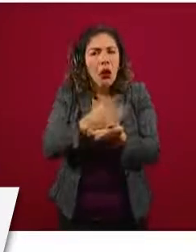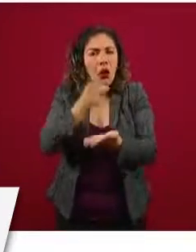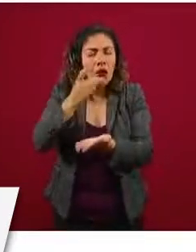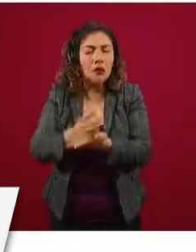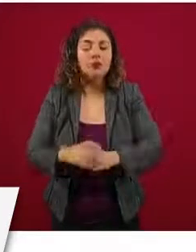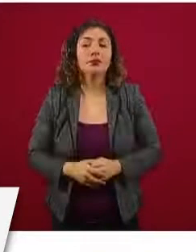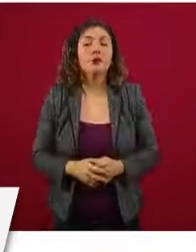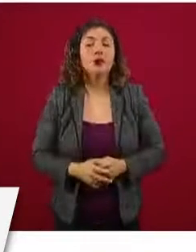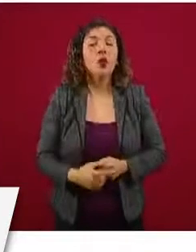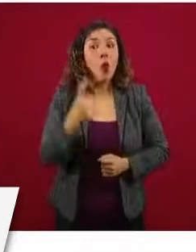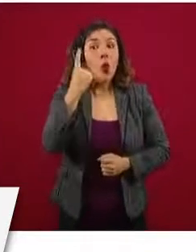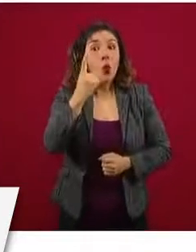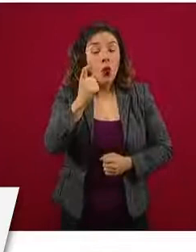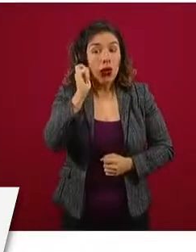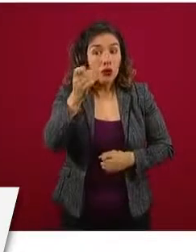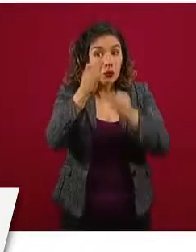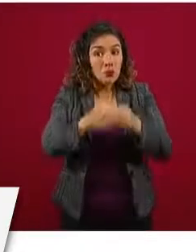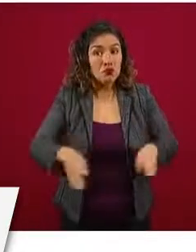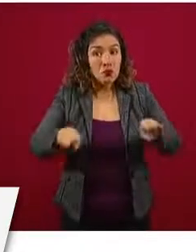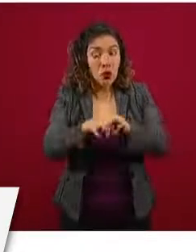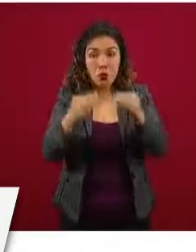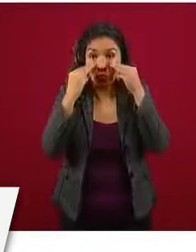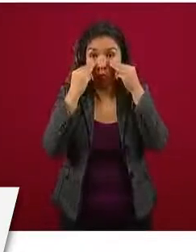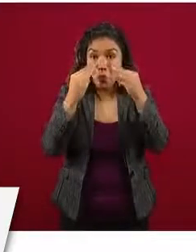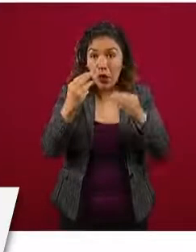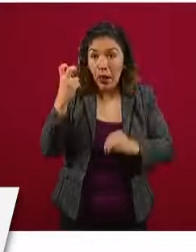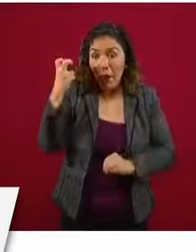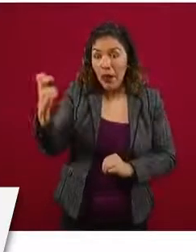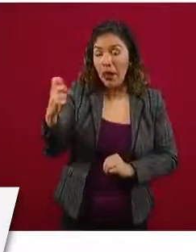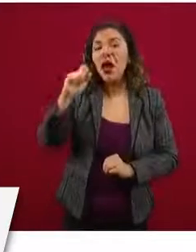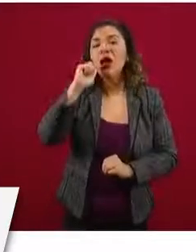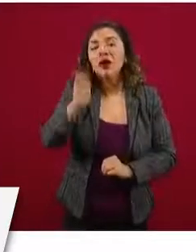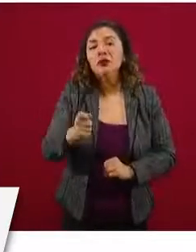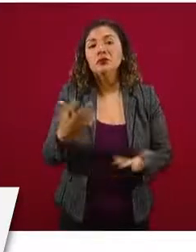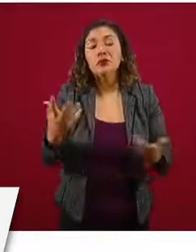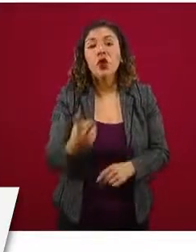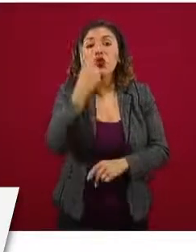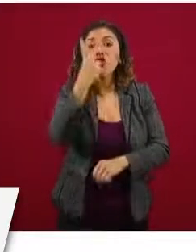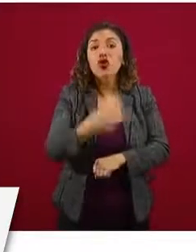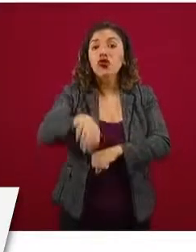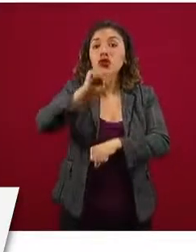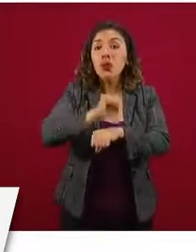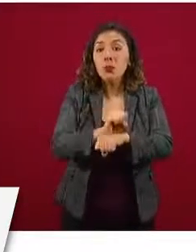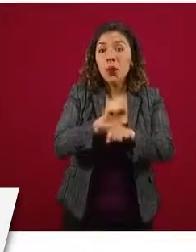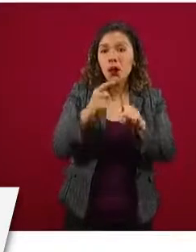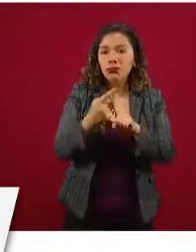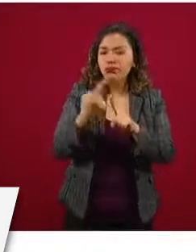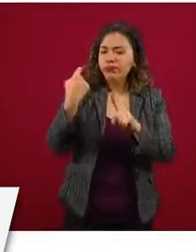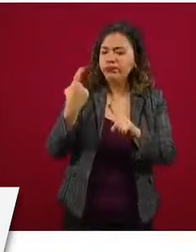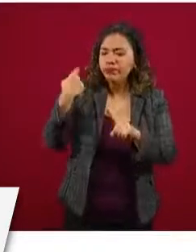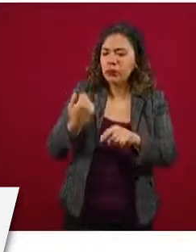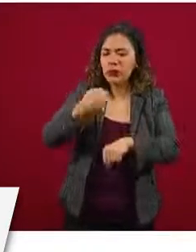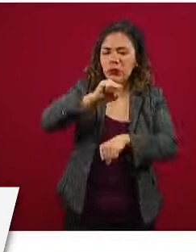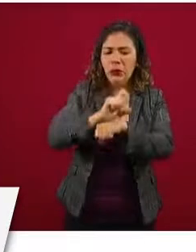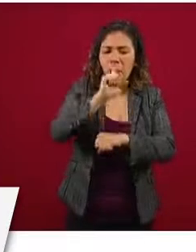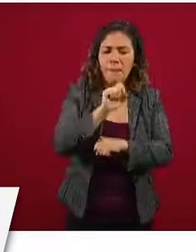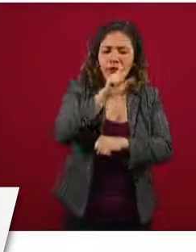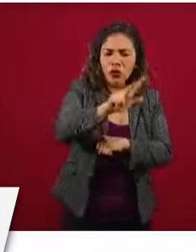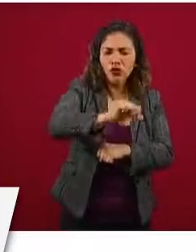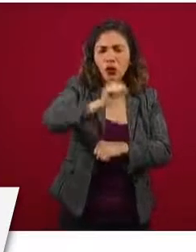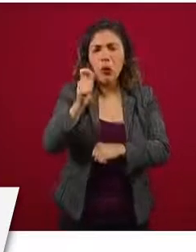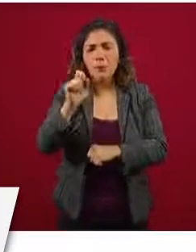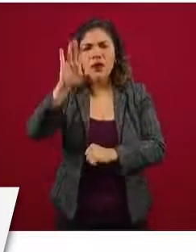las señales importantes a destacar en esta diapositiva es que por dos semanas consecutivas, la semana 28 y la 29,